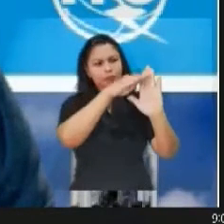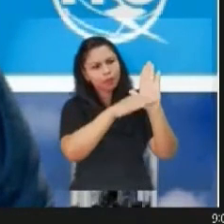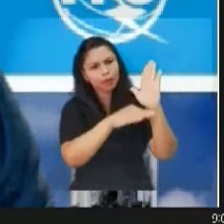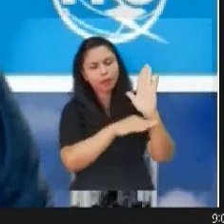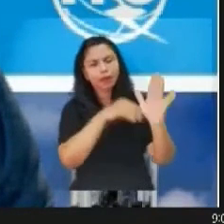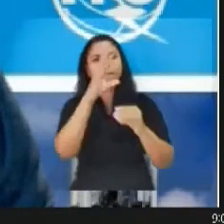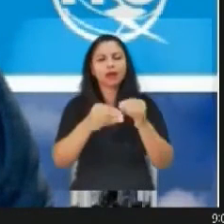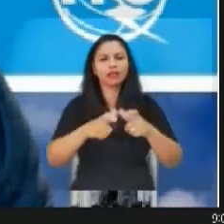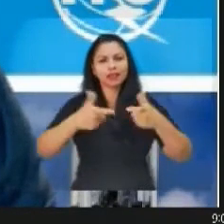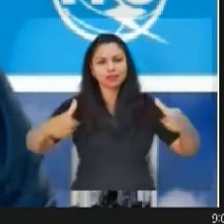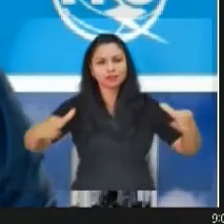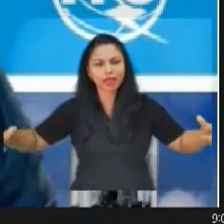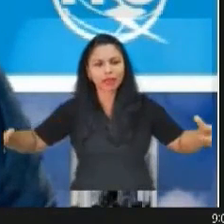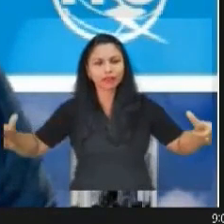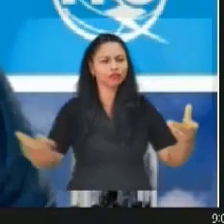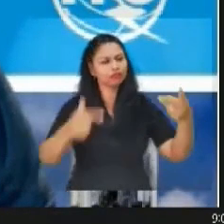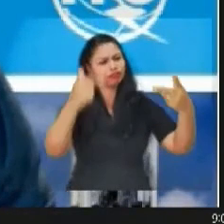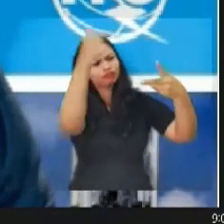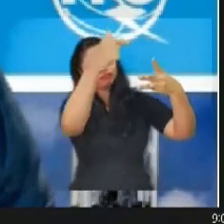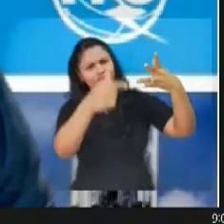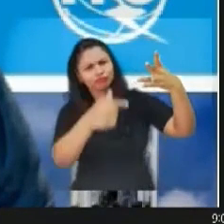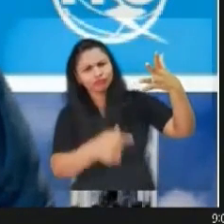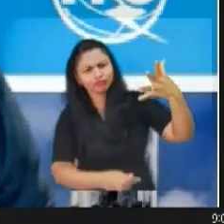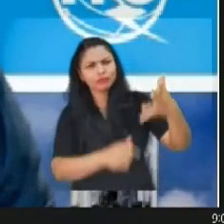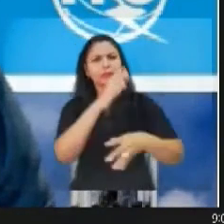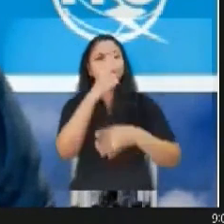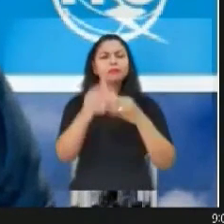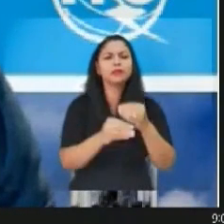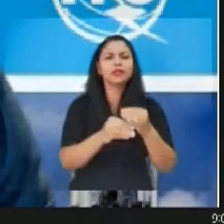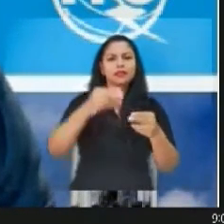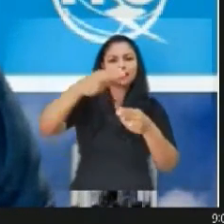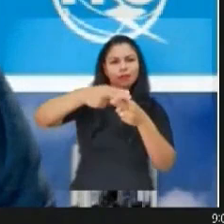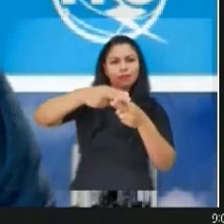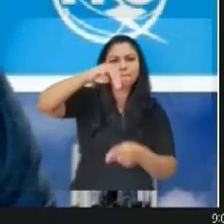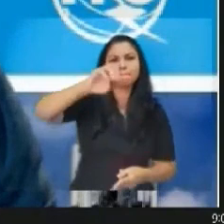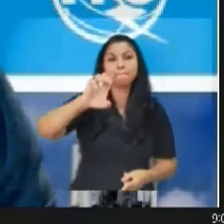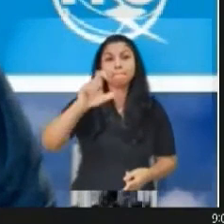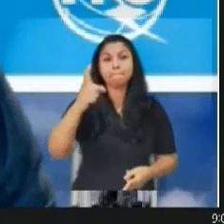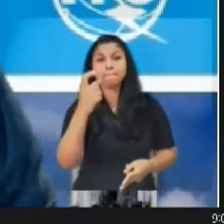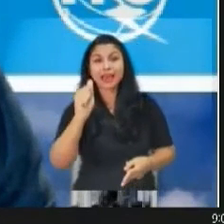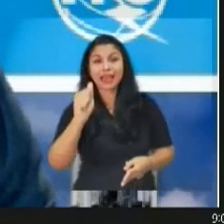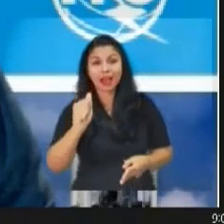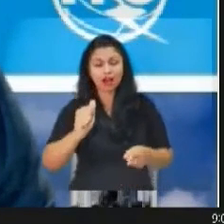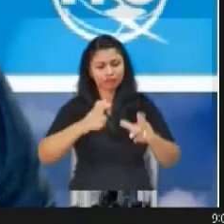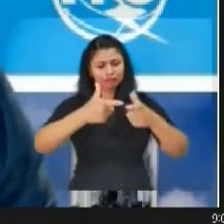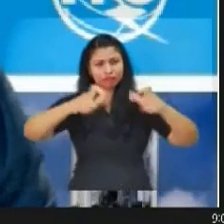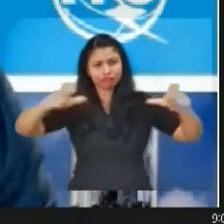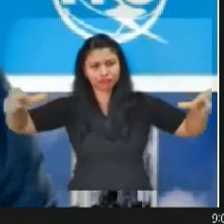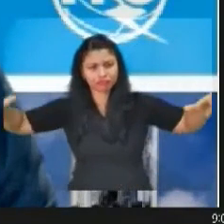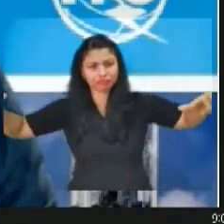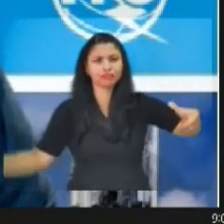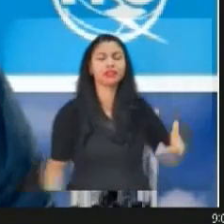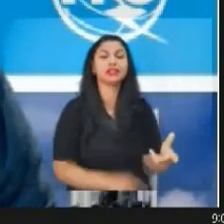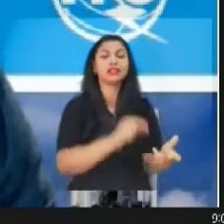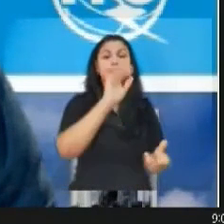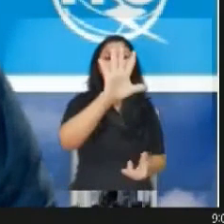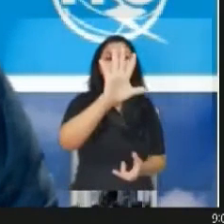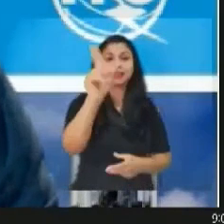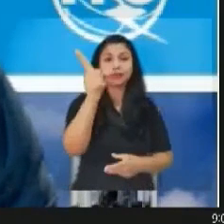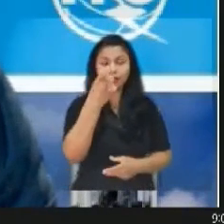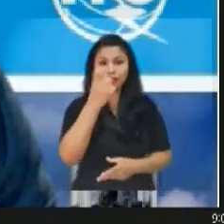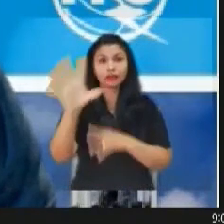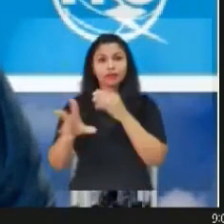industrias verticales, las megacostelaciones de satélites, la rana abierta, los sistemas 5G y la salud humana,